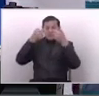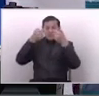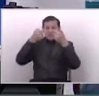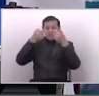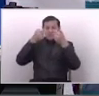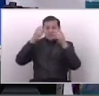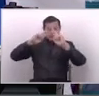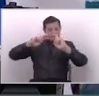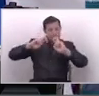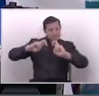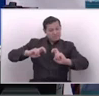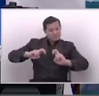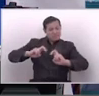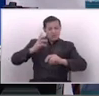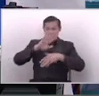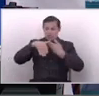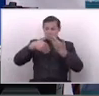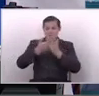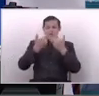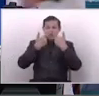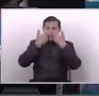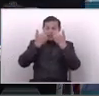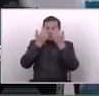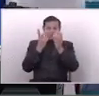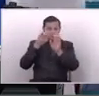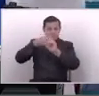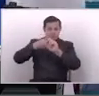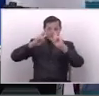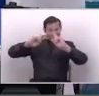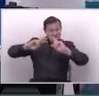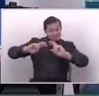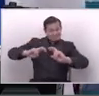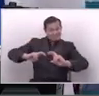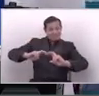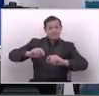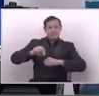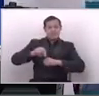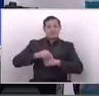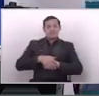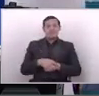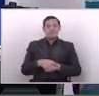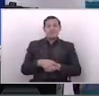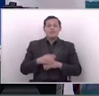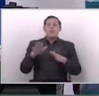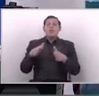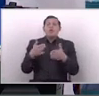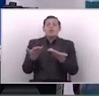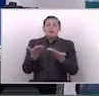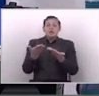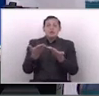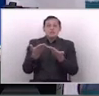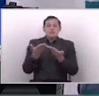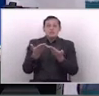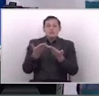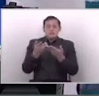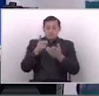se revisan, todos los adolescentes que entran se revisan. ¿Por qué? Porque se